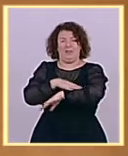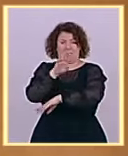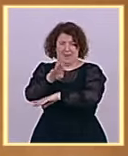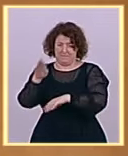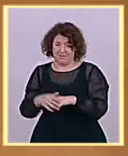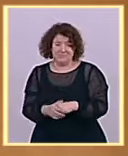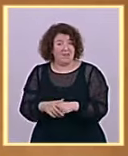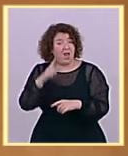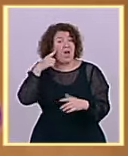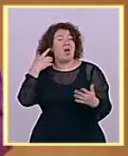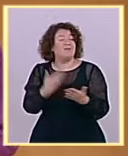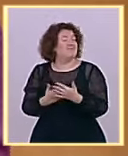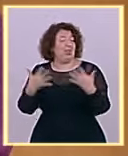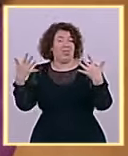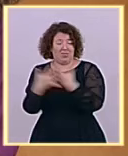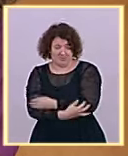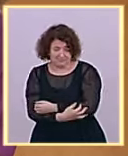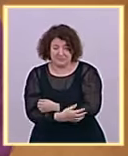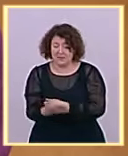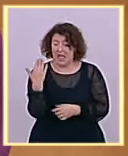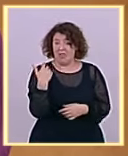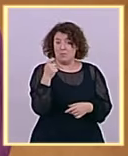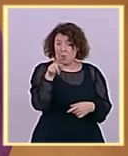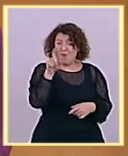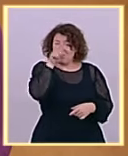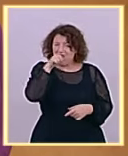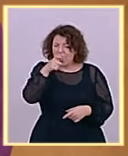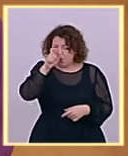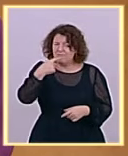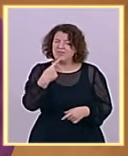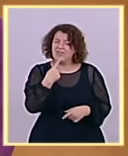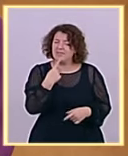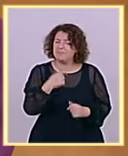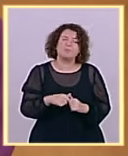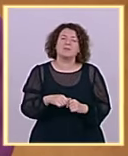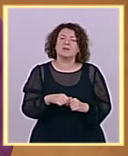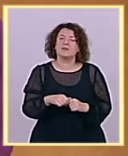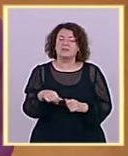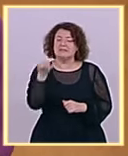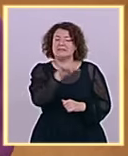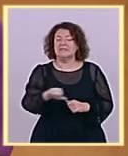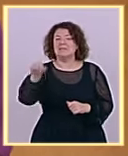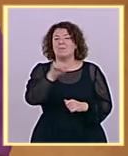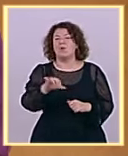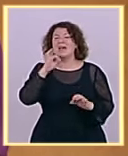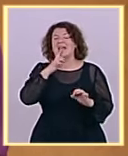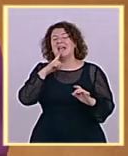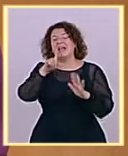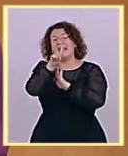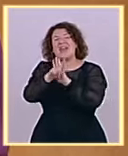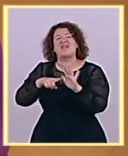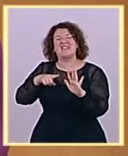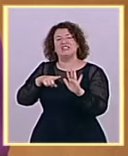Feijóo, estamos a pocas semanas de entrar en una recesión técnica. Lo dijo usted hace unos días. A lo mejor ya se le ha olvidado.